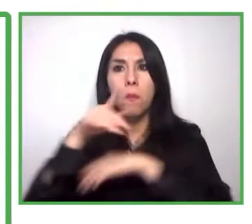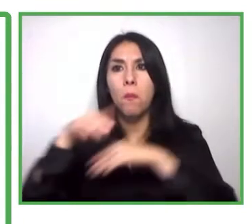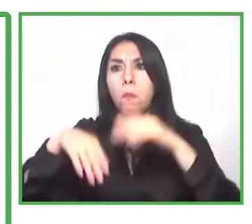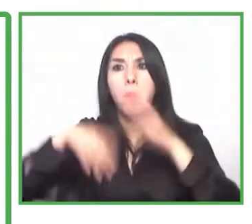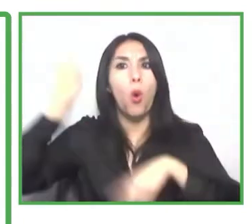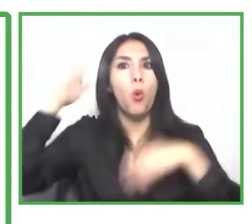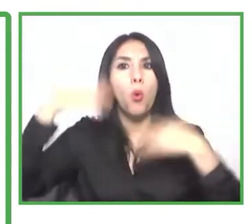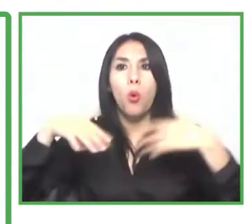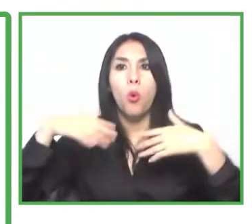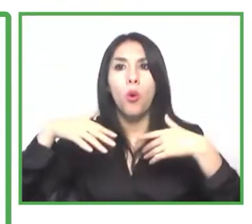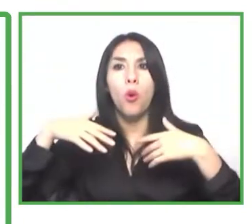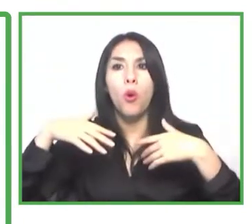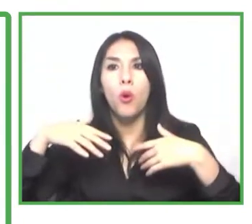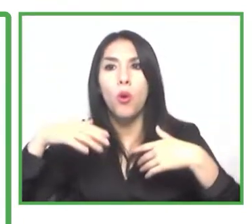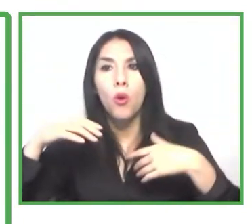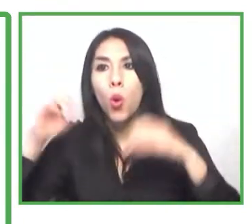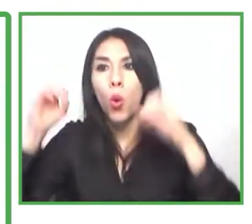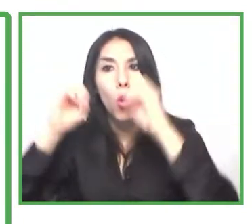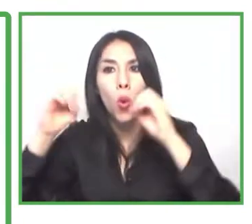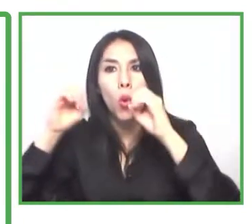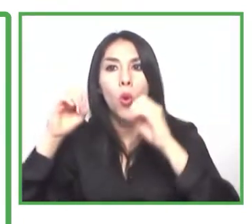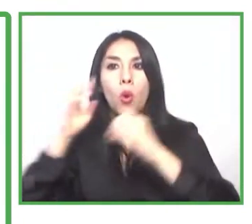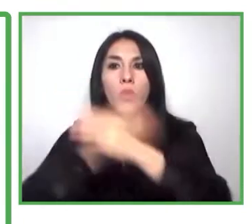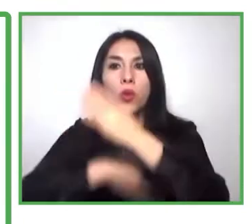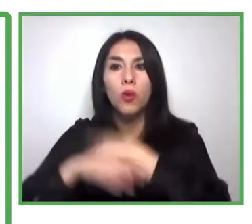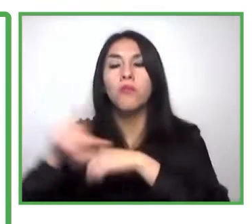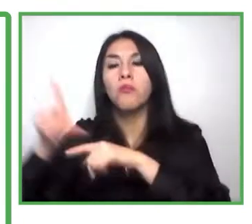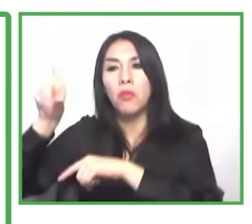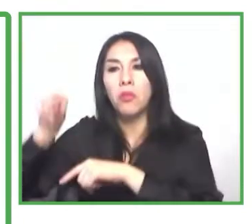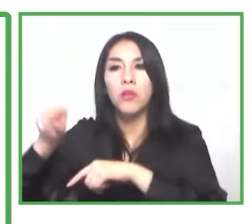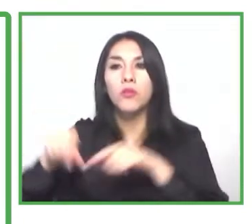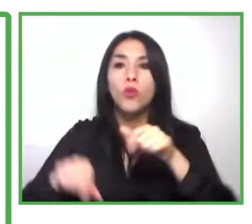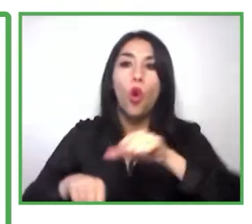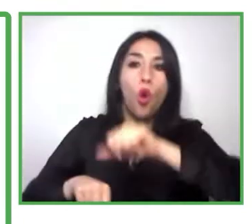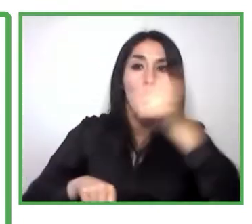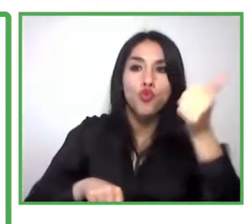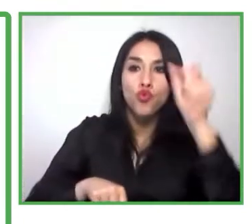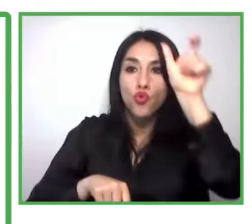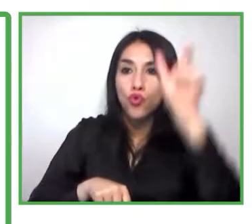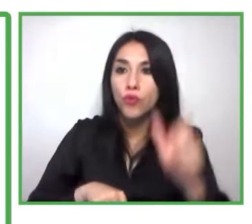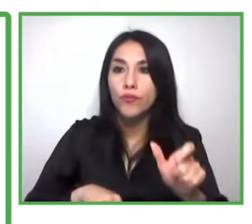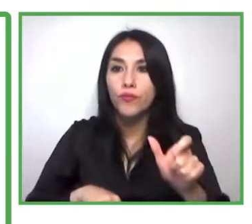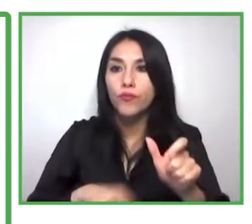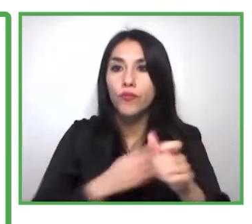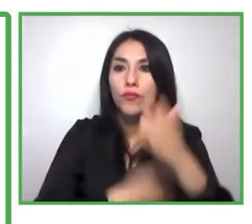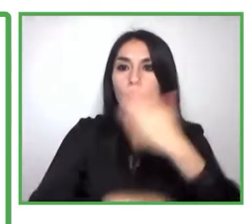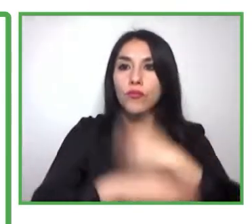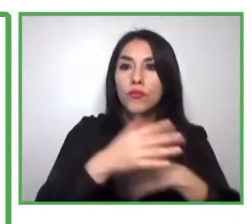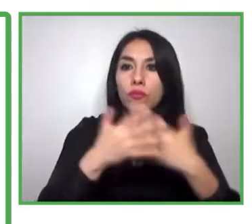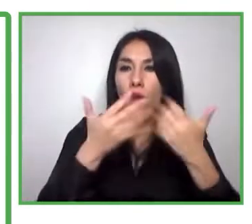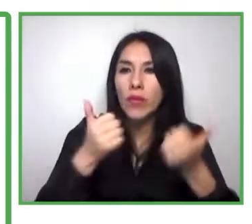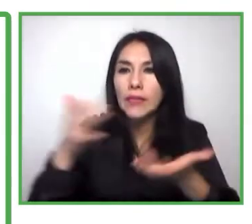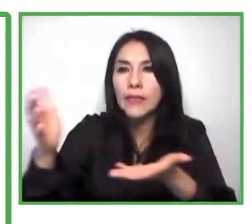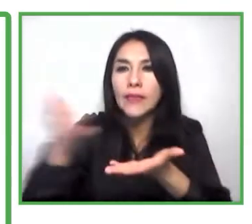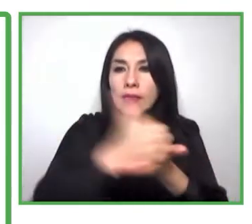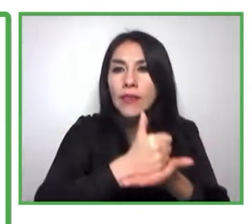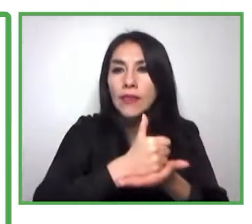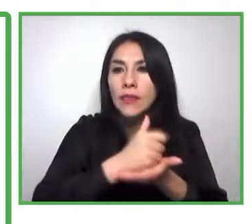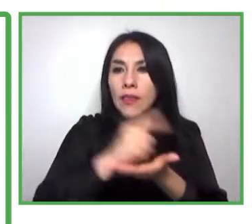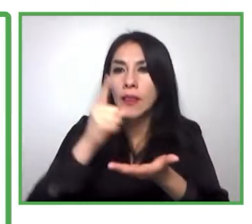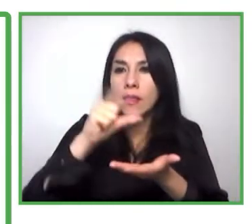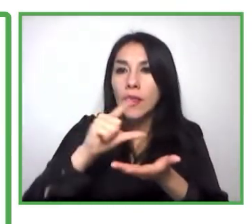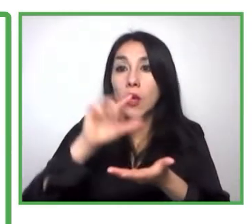también el ingreso promedio mensual de una persona con discapacidad es inferior en un 35% de una persona sin discapacidad.